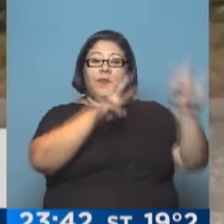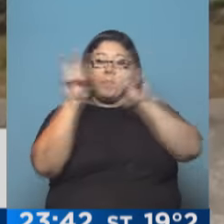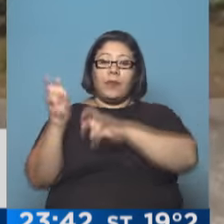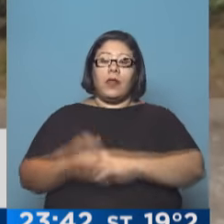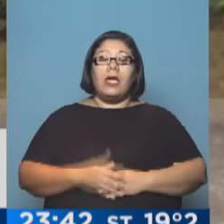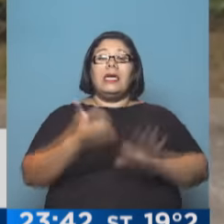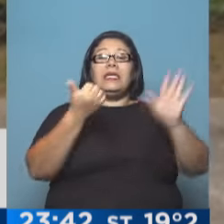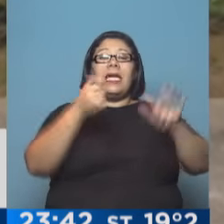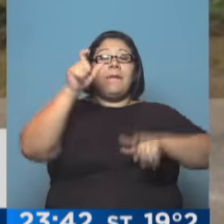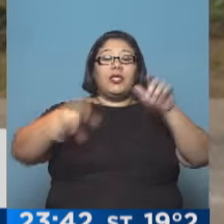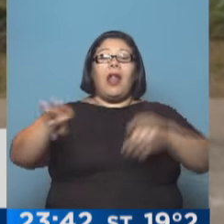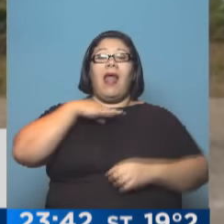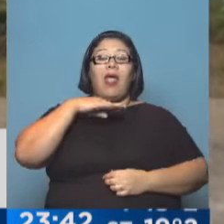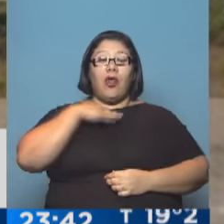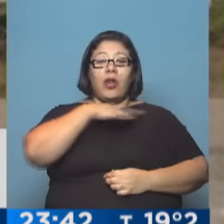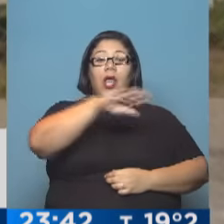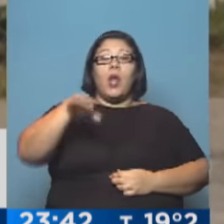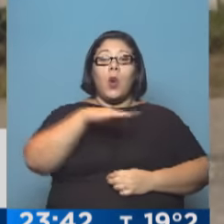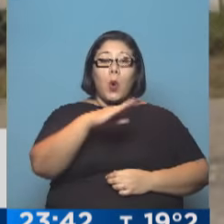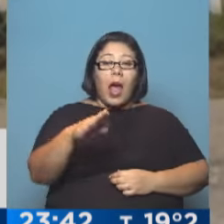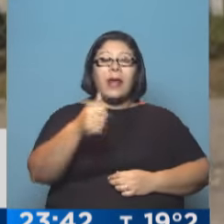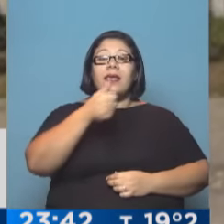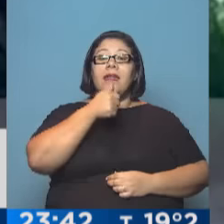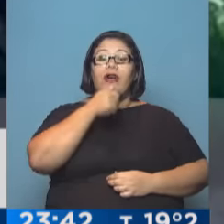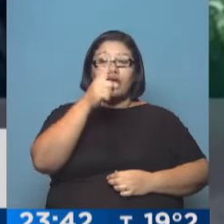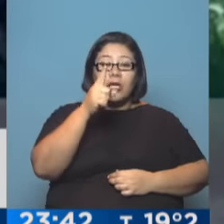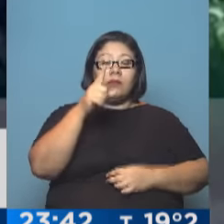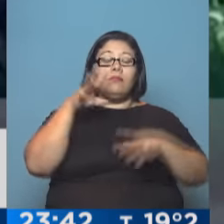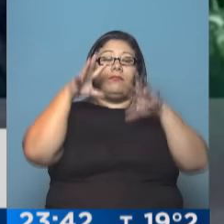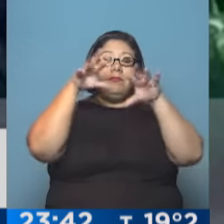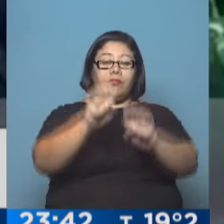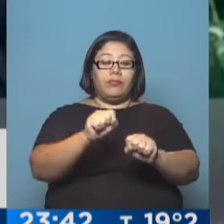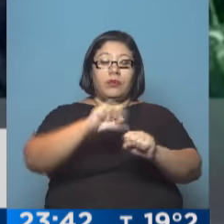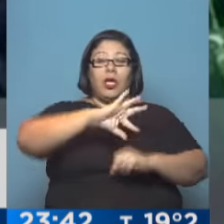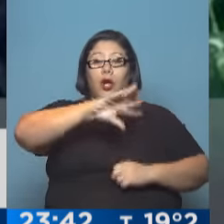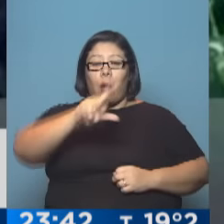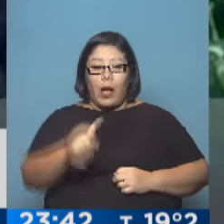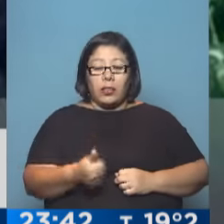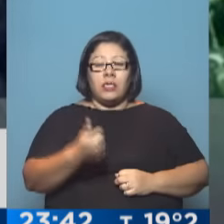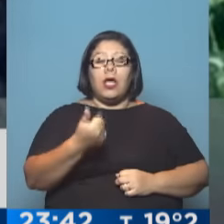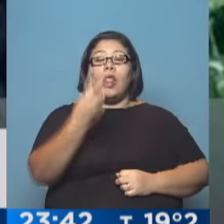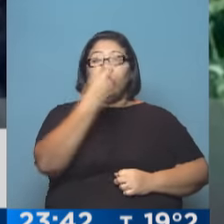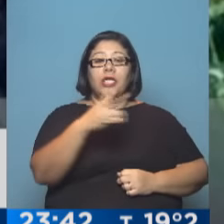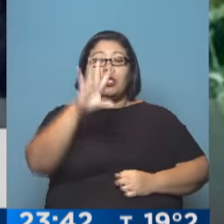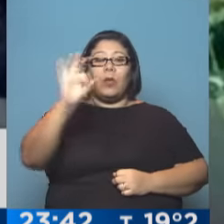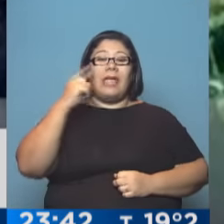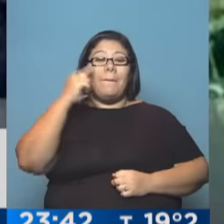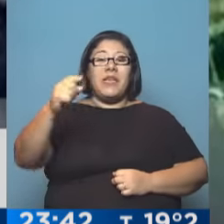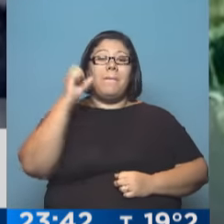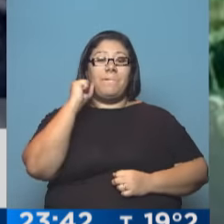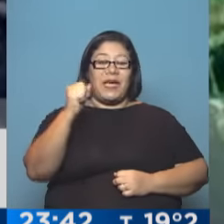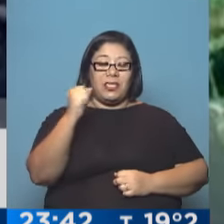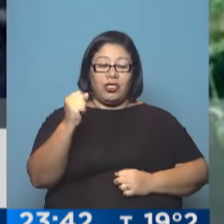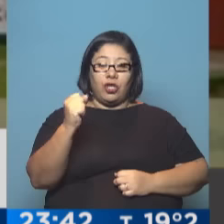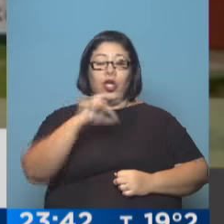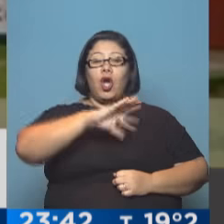delincuentes tomaron la localidad de Bernardo de Irigoyen, de donde se llevaron un botín de 250.000 pesos. Primero coparon la